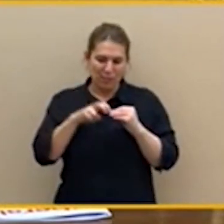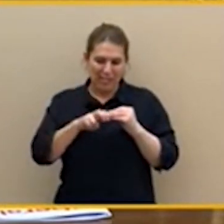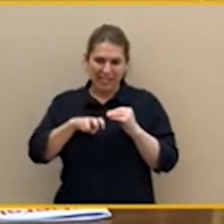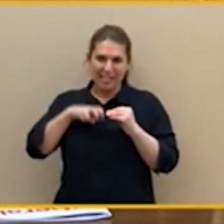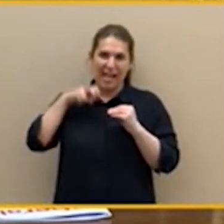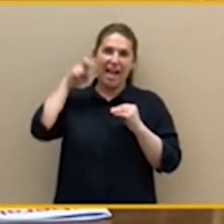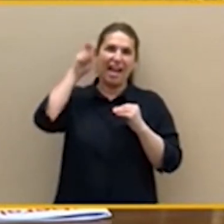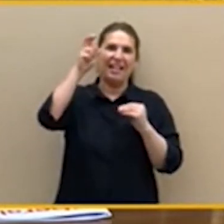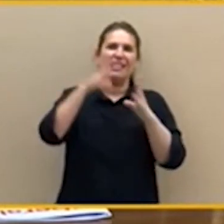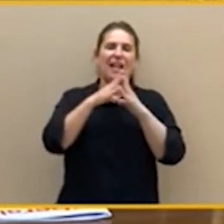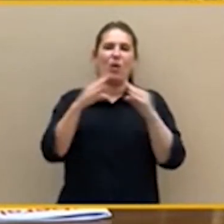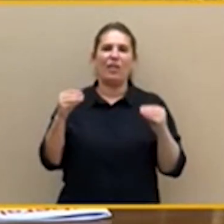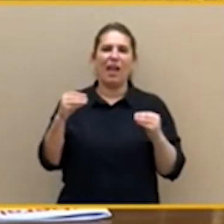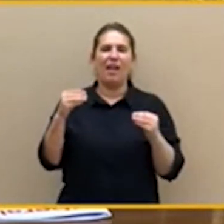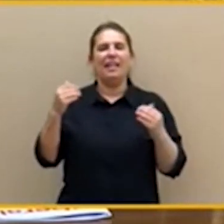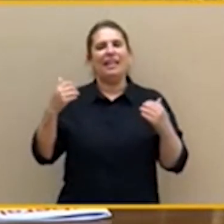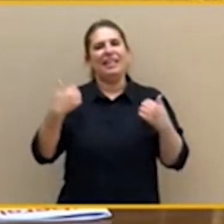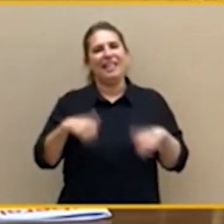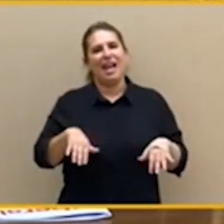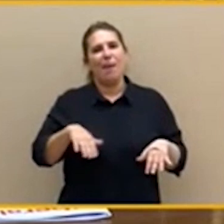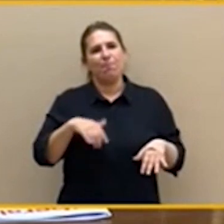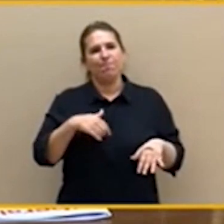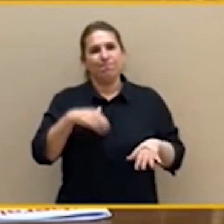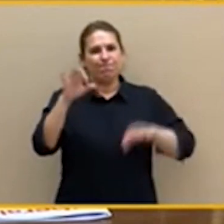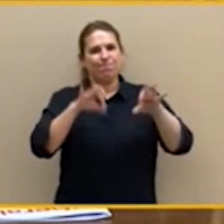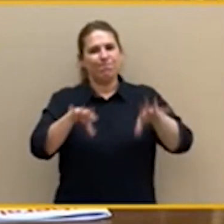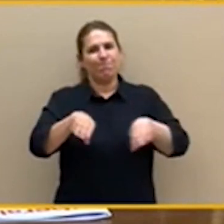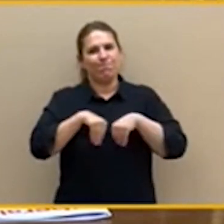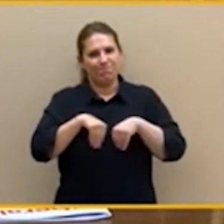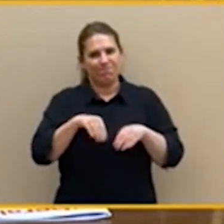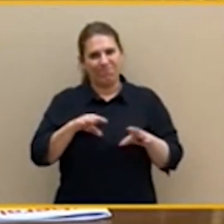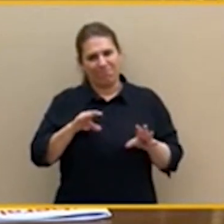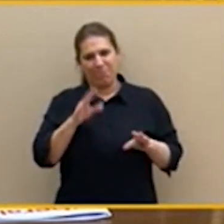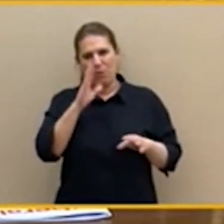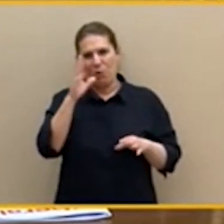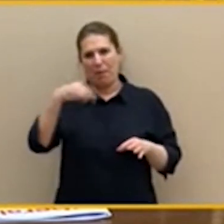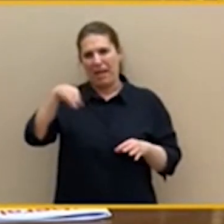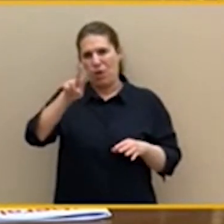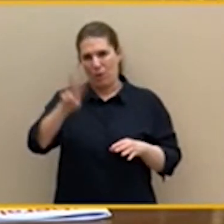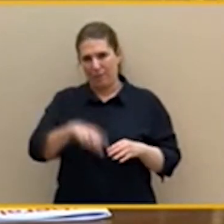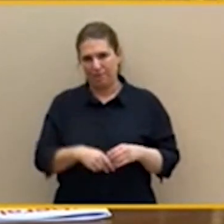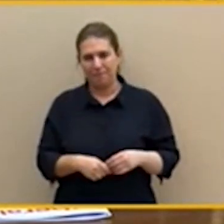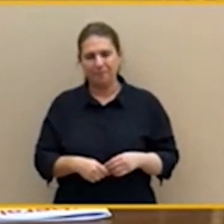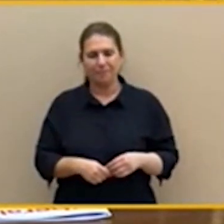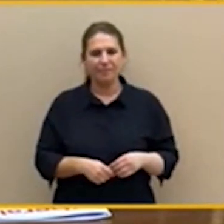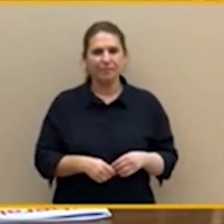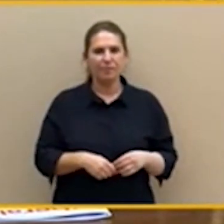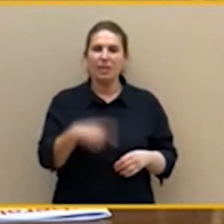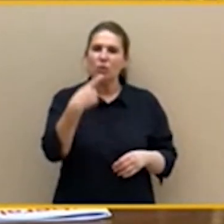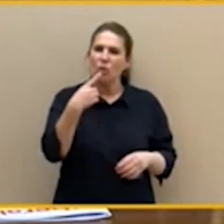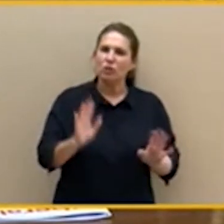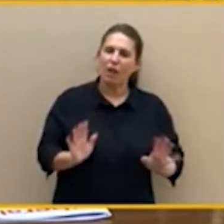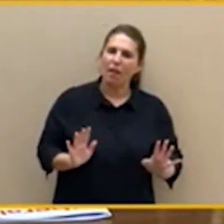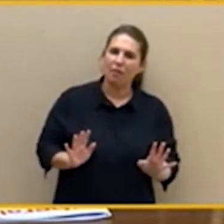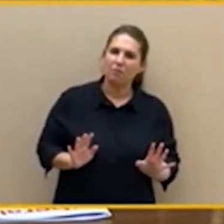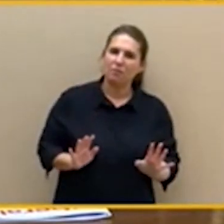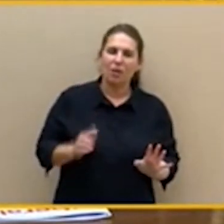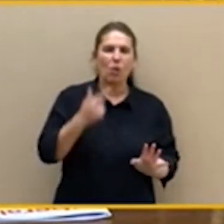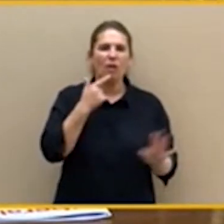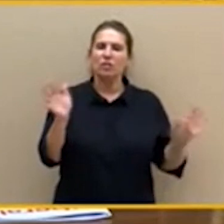Partido Nacionalista Vasco. Que, por cierto, ni lo nombran, ni lo nombran. ¿Por qué? Porque es una